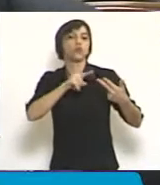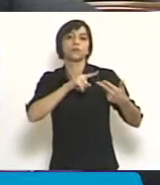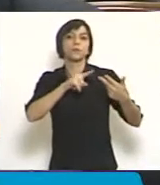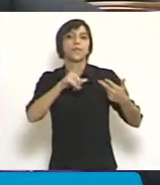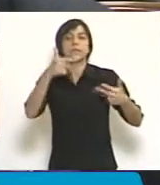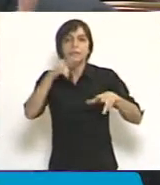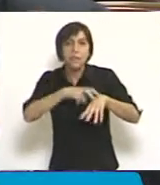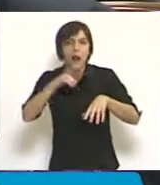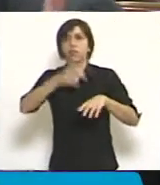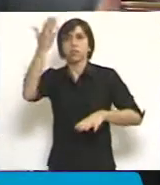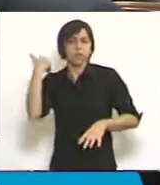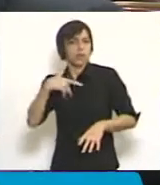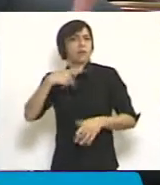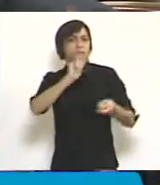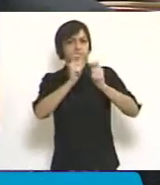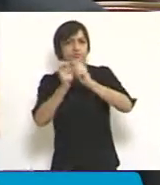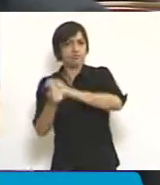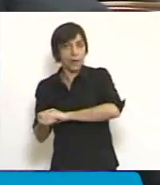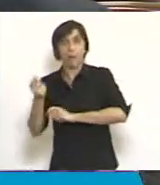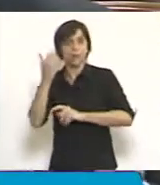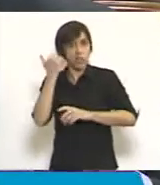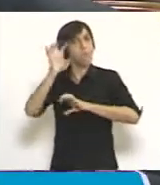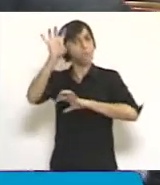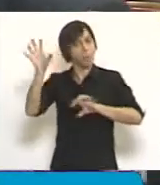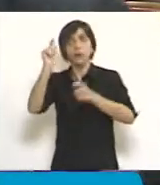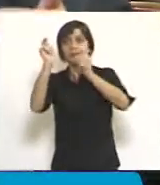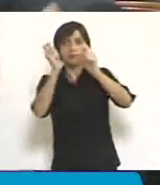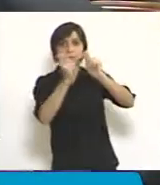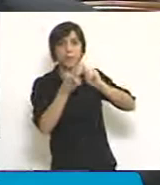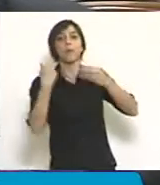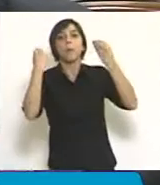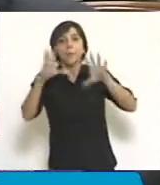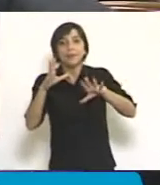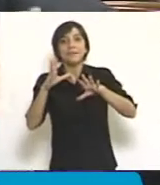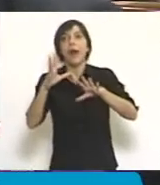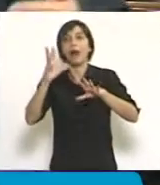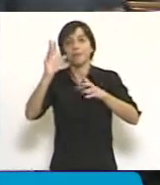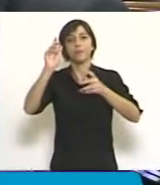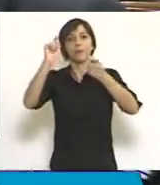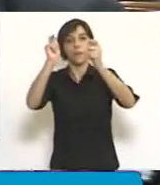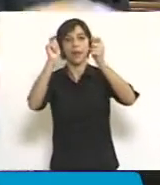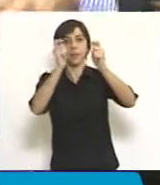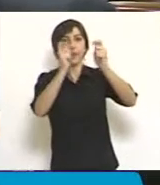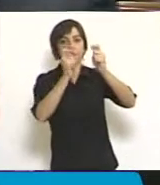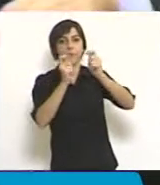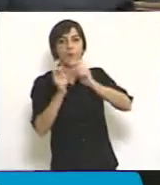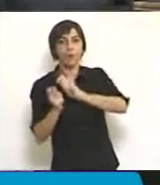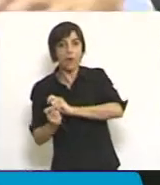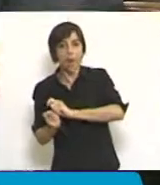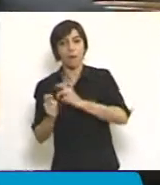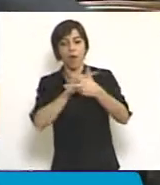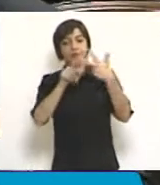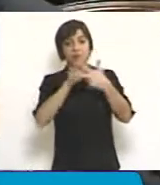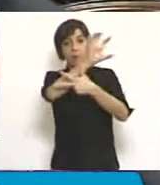reformas en el mismo sentido de la que estamos proponiendo acá. ¿Por qué no empezamos por 3 provincias que están en este momento